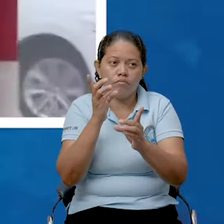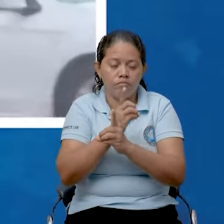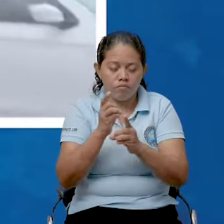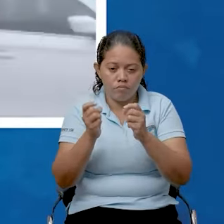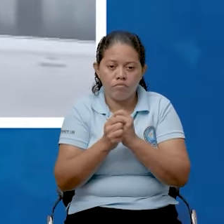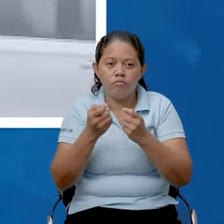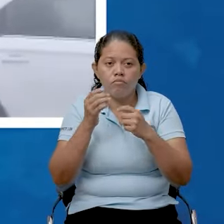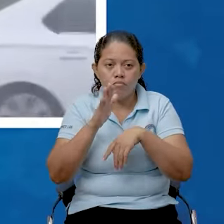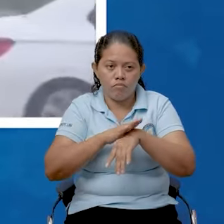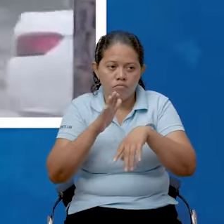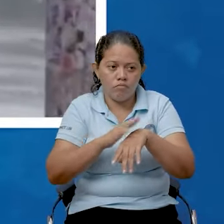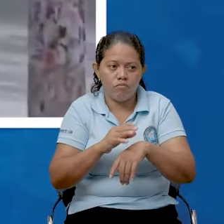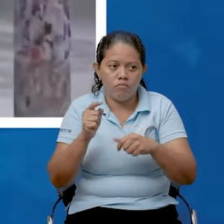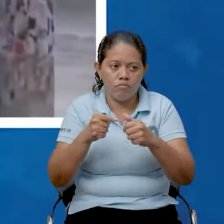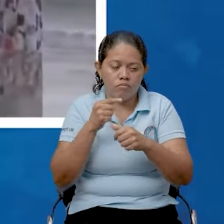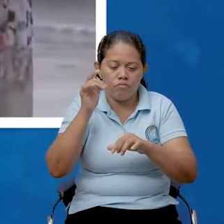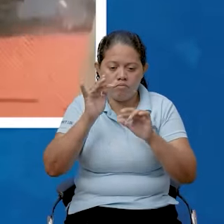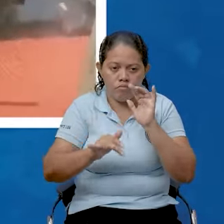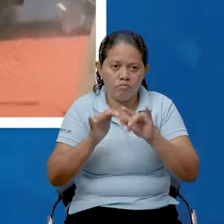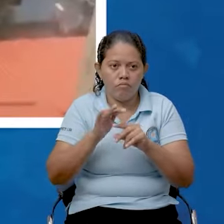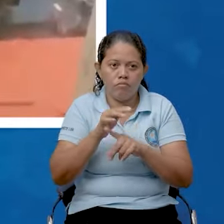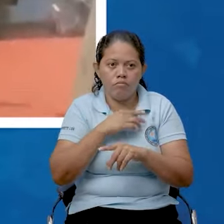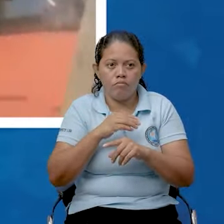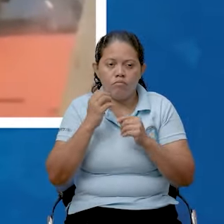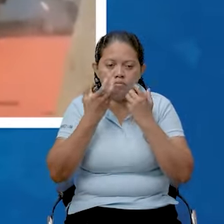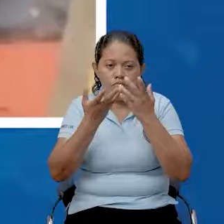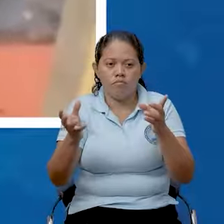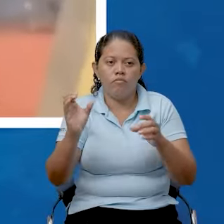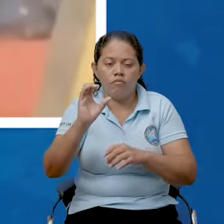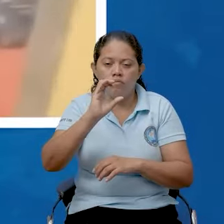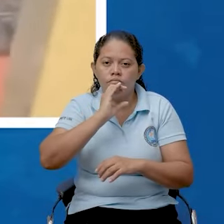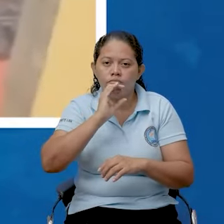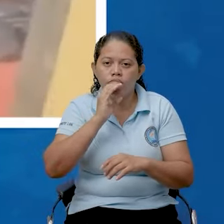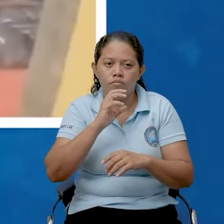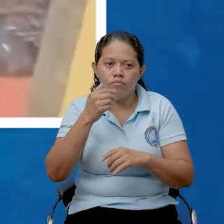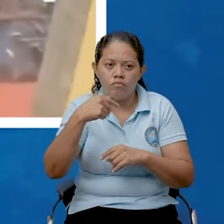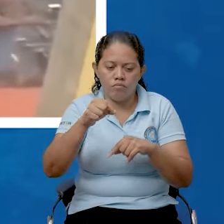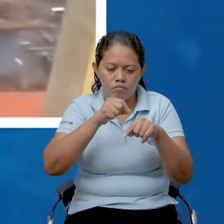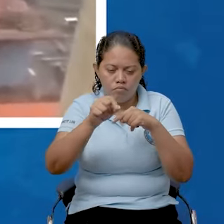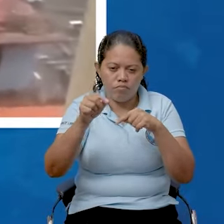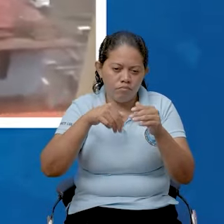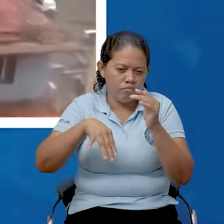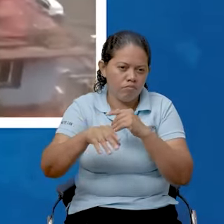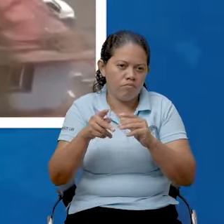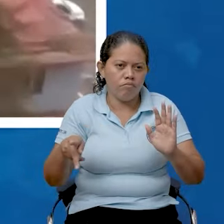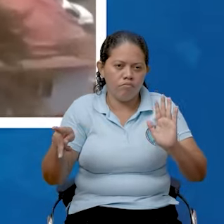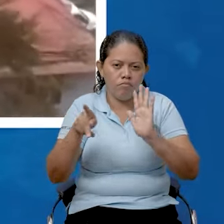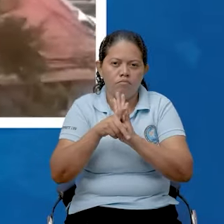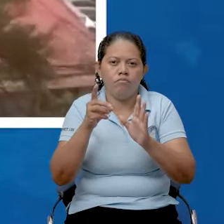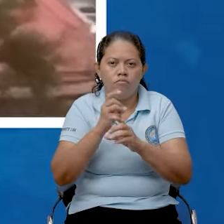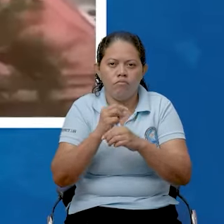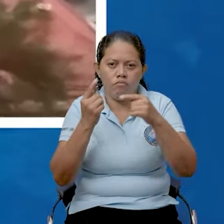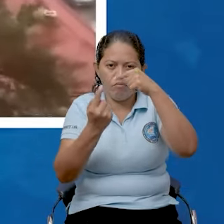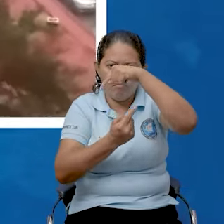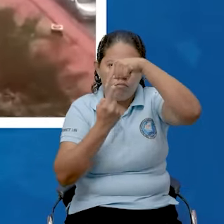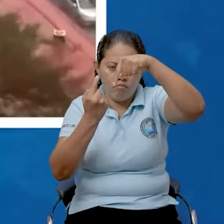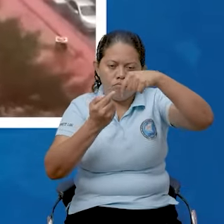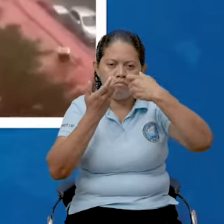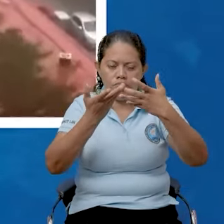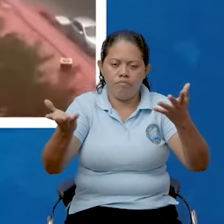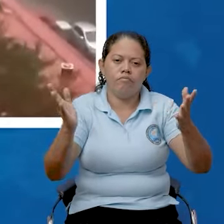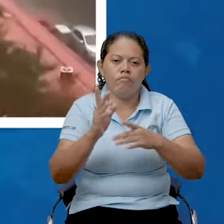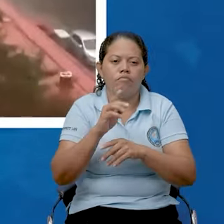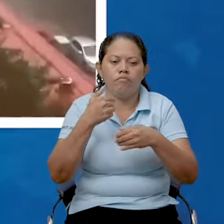se puso en contacto con los primeros secretarios del Partido Comunista de Cuba en los territorios más impactados por el huracán Rafael.